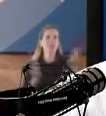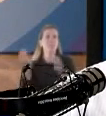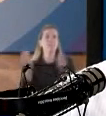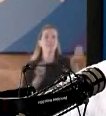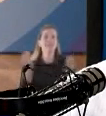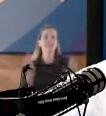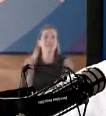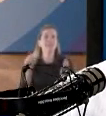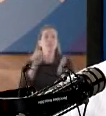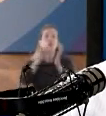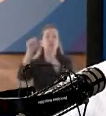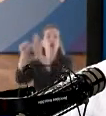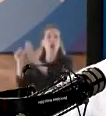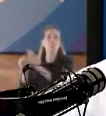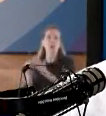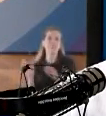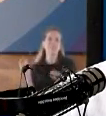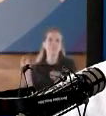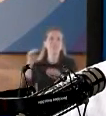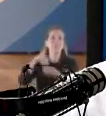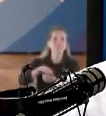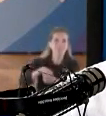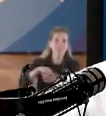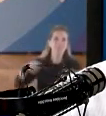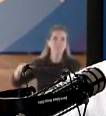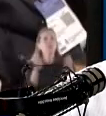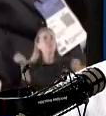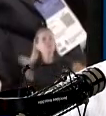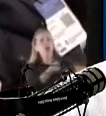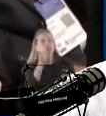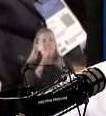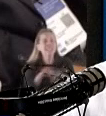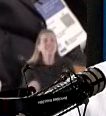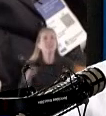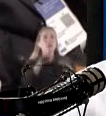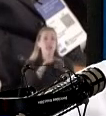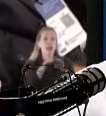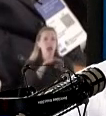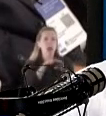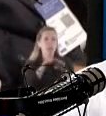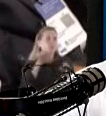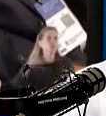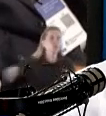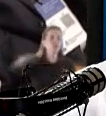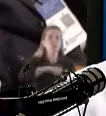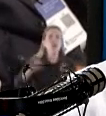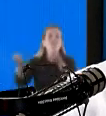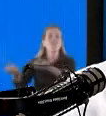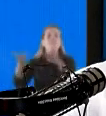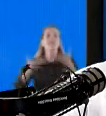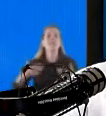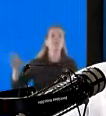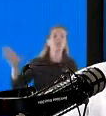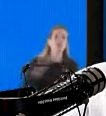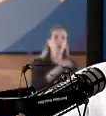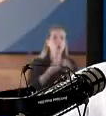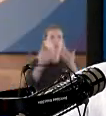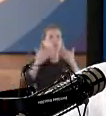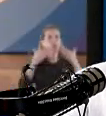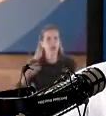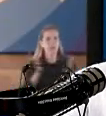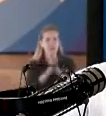el trabajo y creo que en ese sentido ciertamente el mundo ha venido avanzando de manera progresiva a